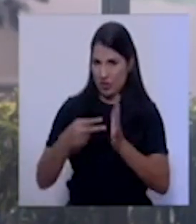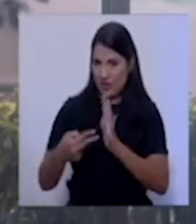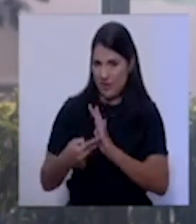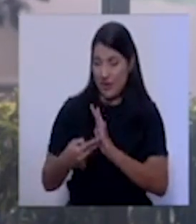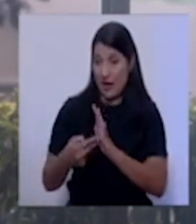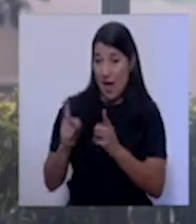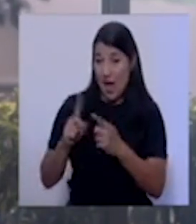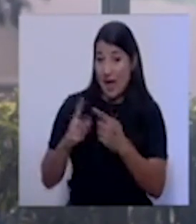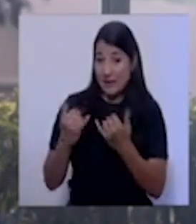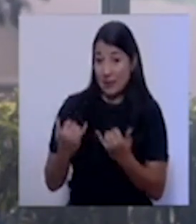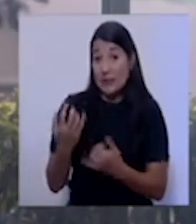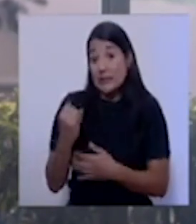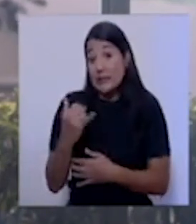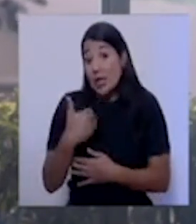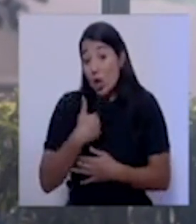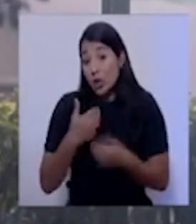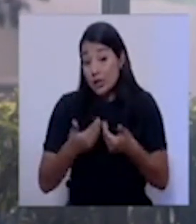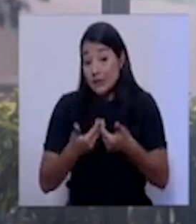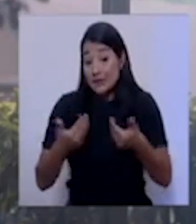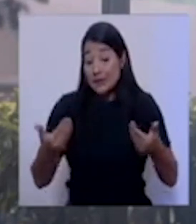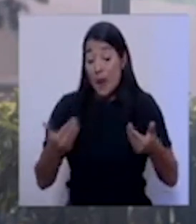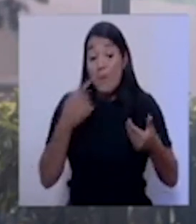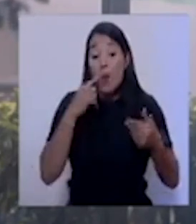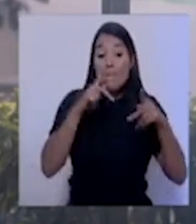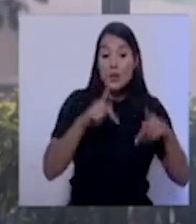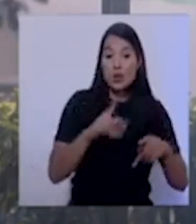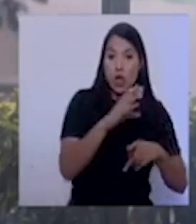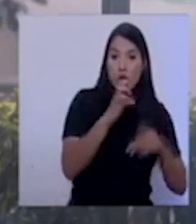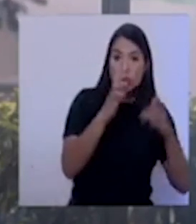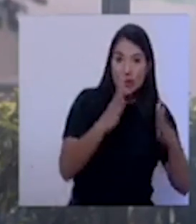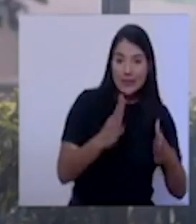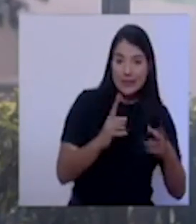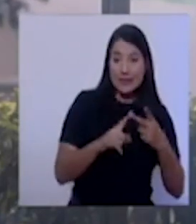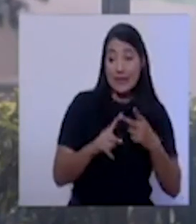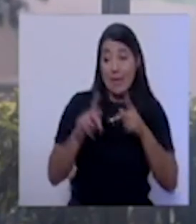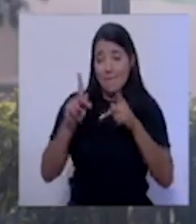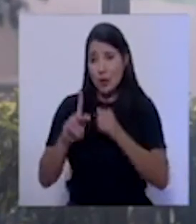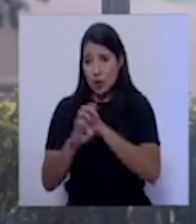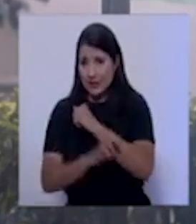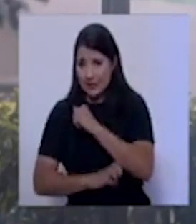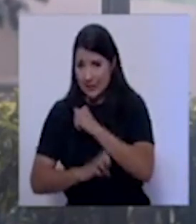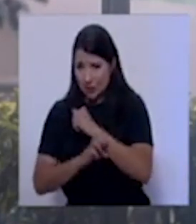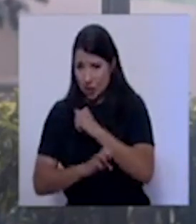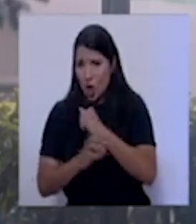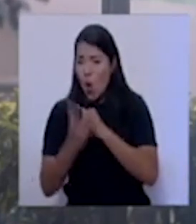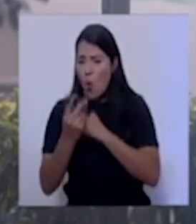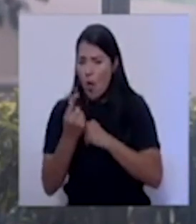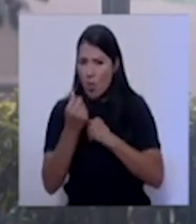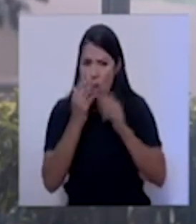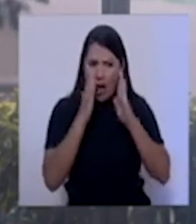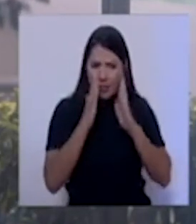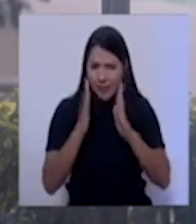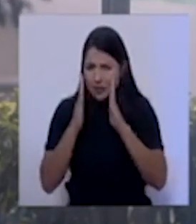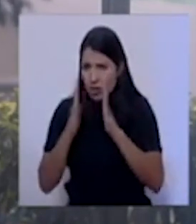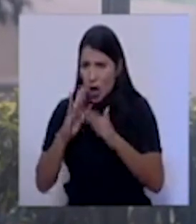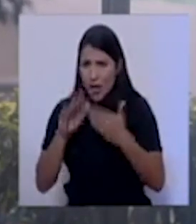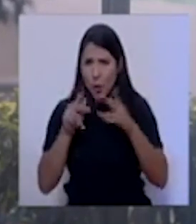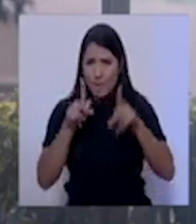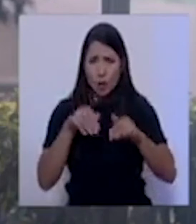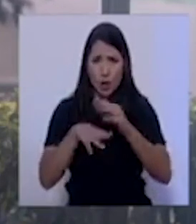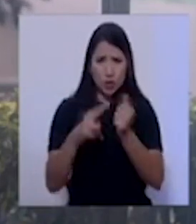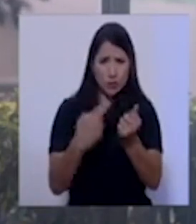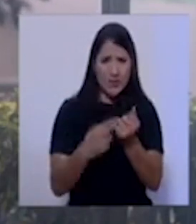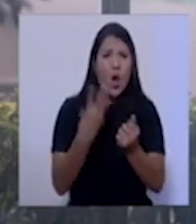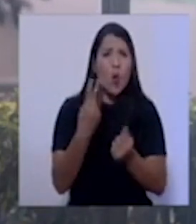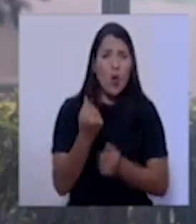locales y extranjeros, ese nivel de atención. Y una tercera consulta, en razón de las investigaciones que se están dando en la caja